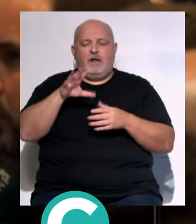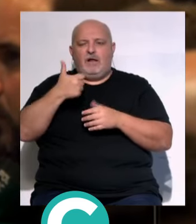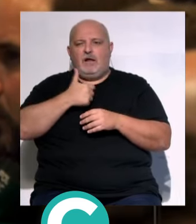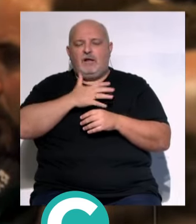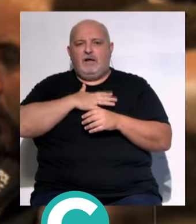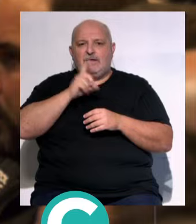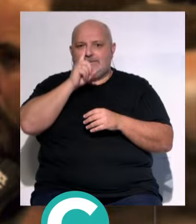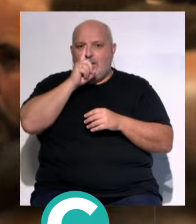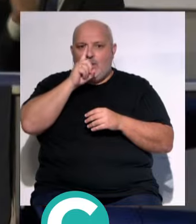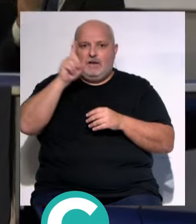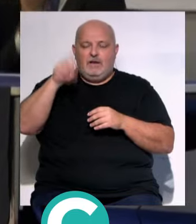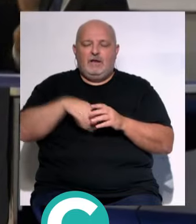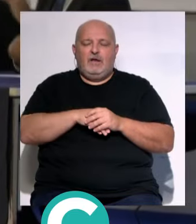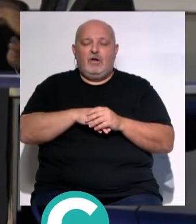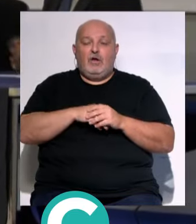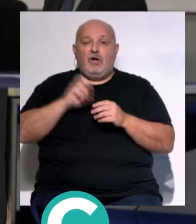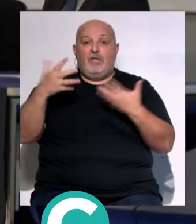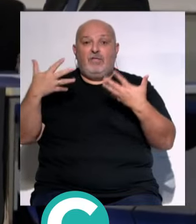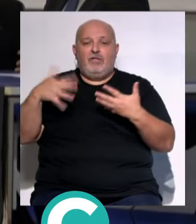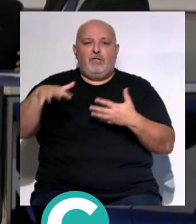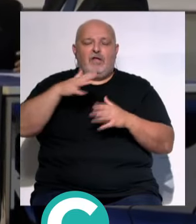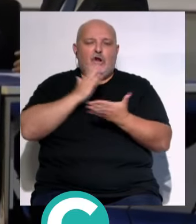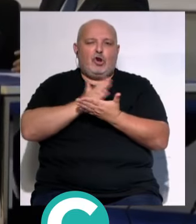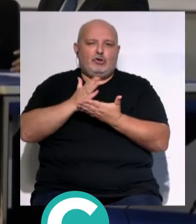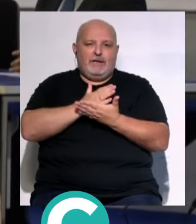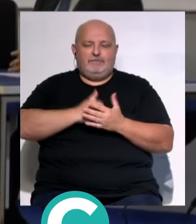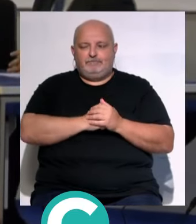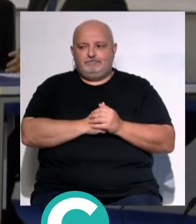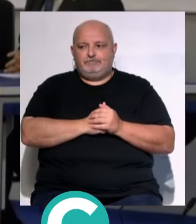comisaría... ...de Sanlúcar de Barrameda... ...y otros 10 a la derrota.